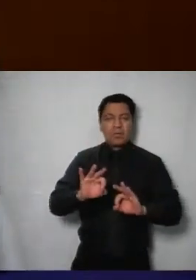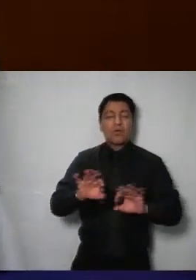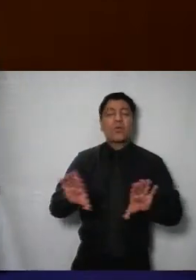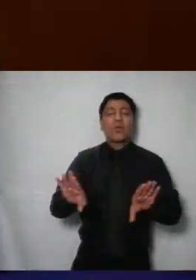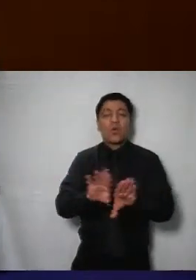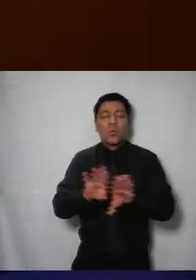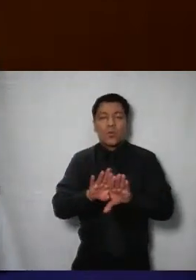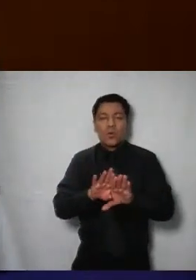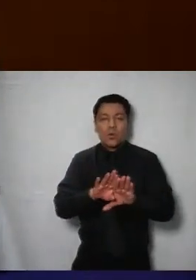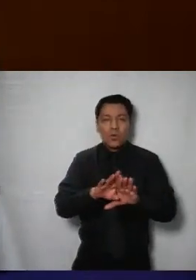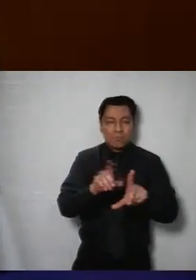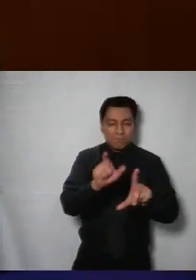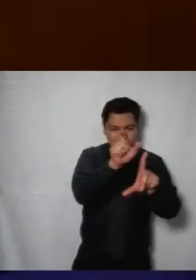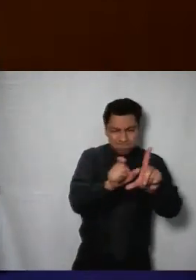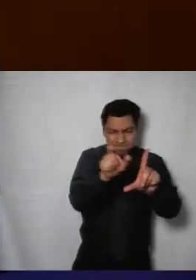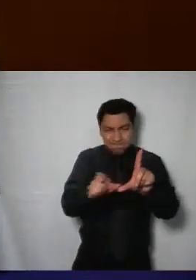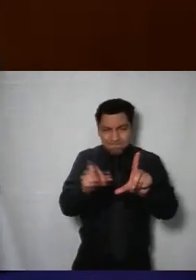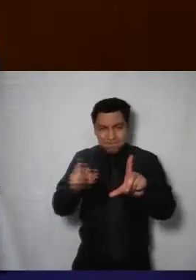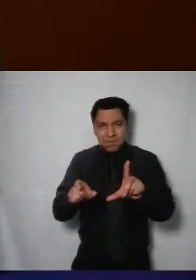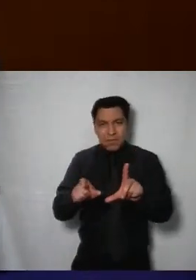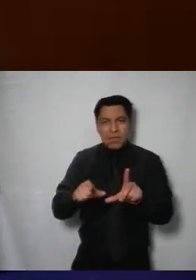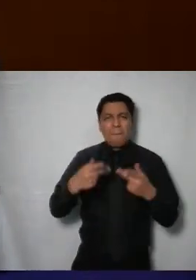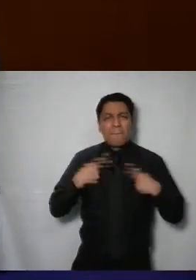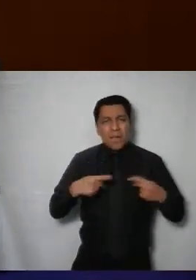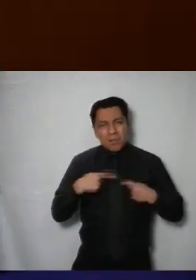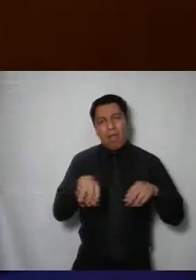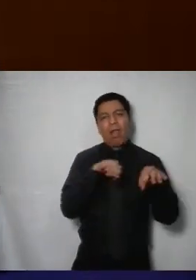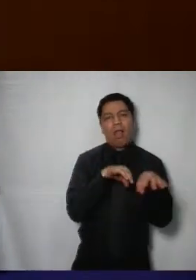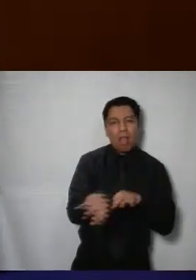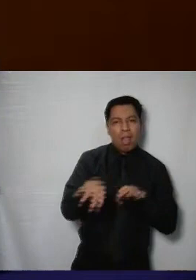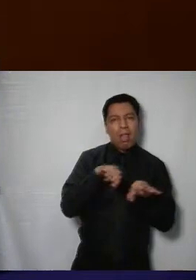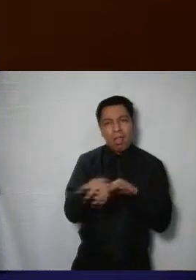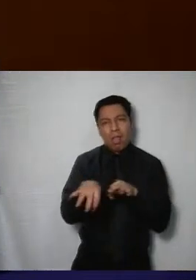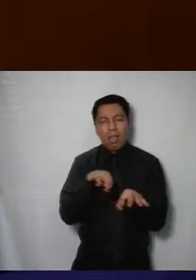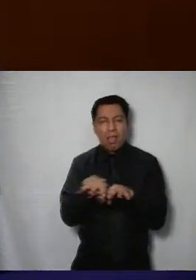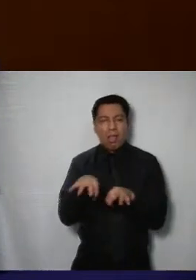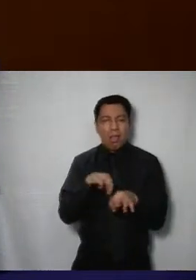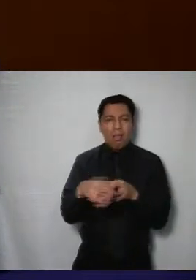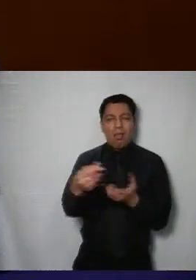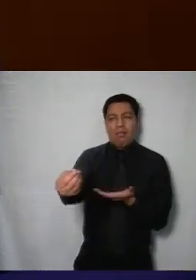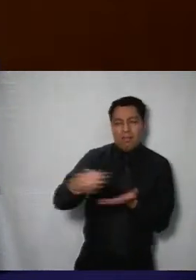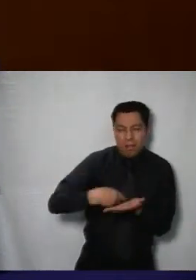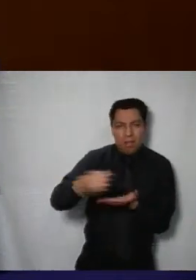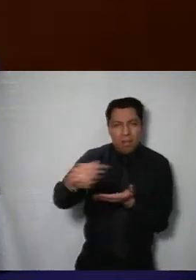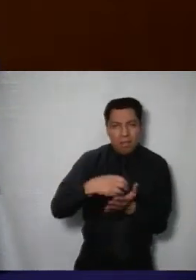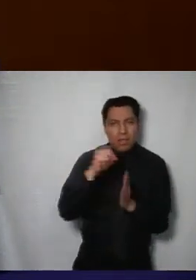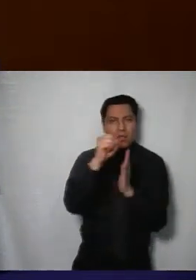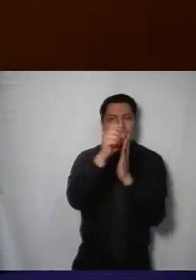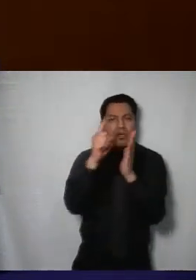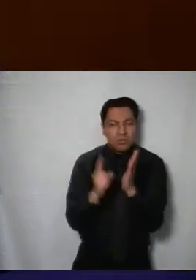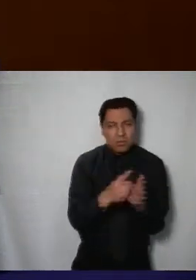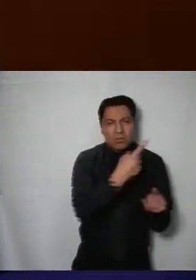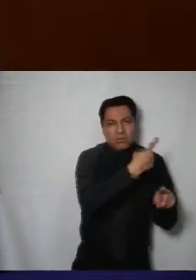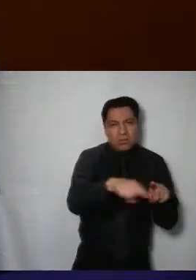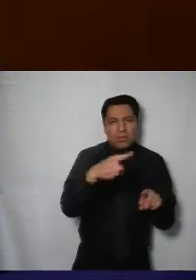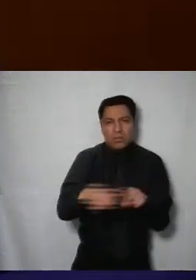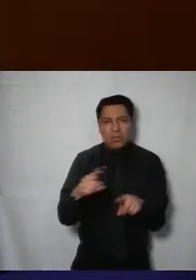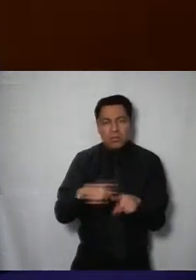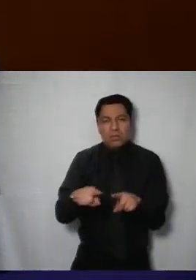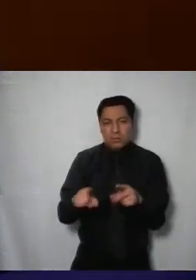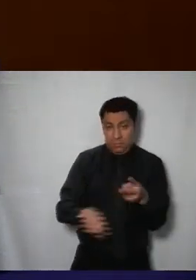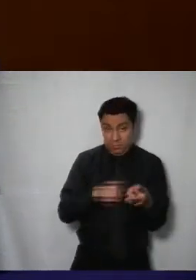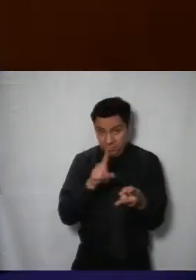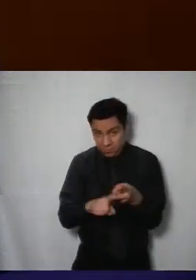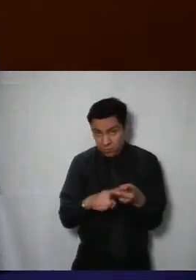potencial de reducir cargas de trabajo administrativas como lo es la atención de solicitudes de acceso a la información así como